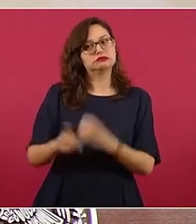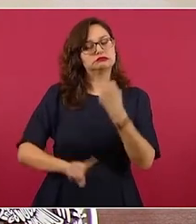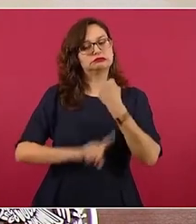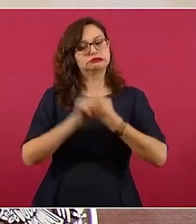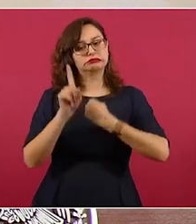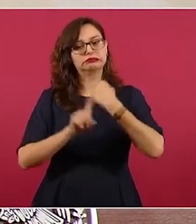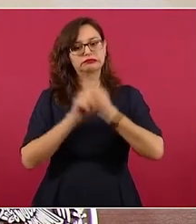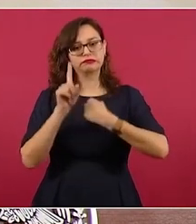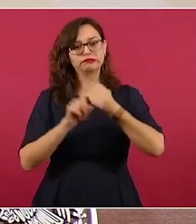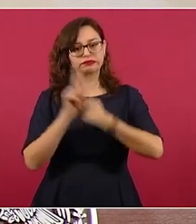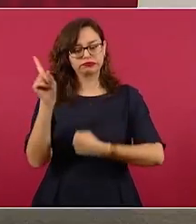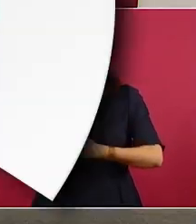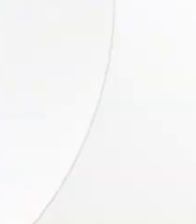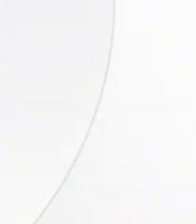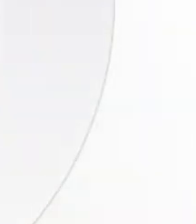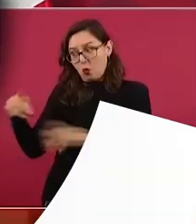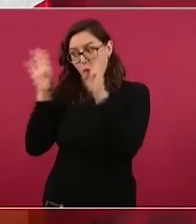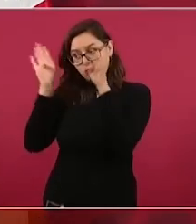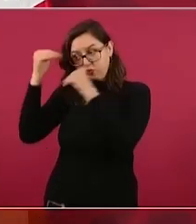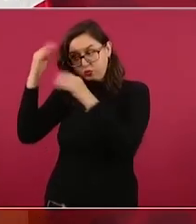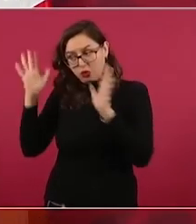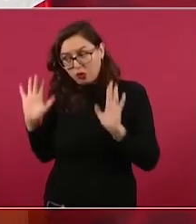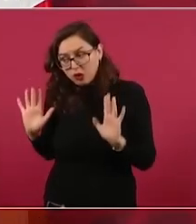esa es una propuesta